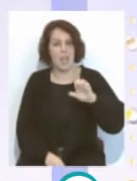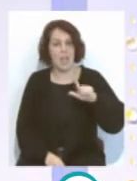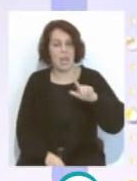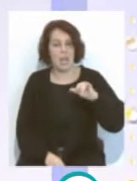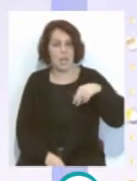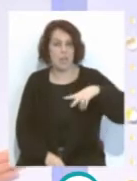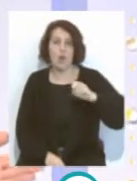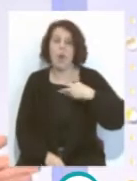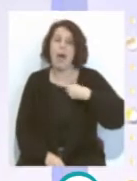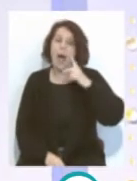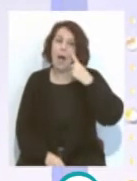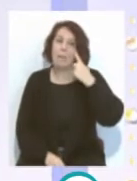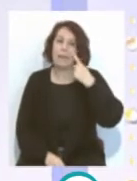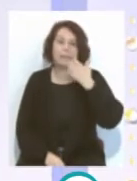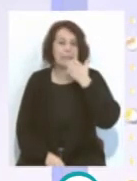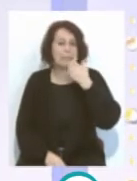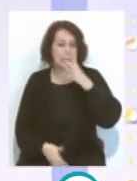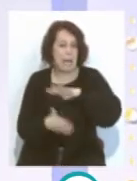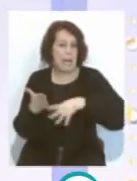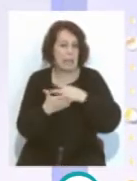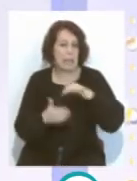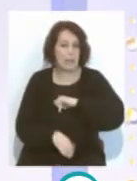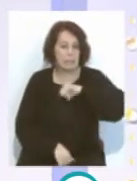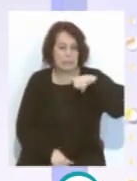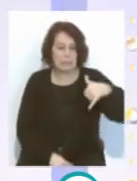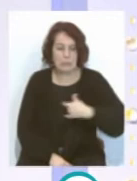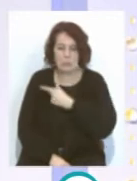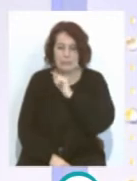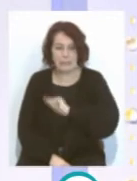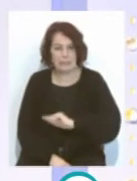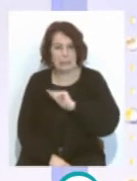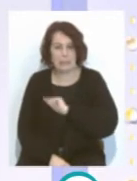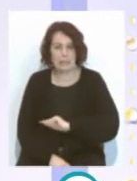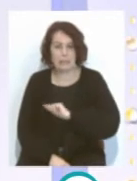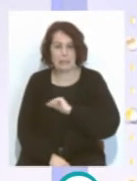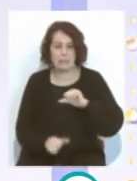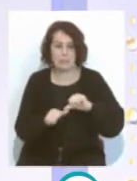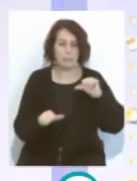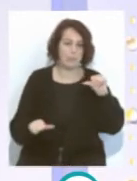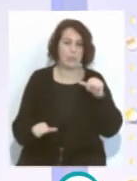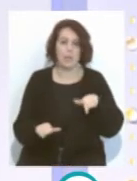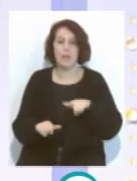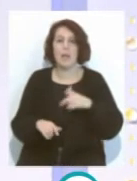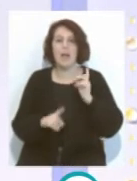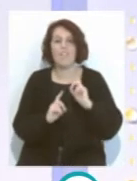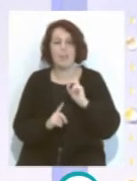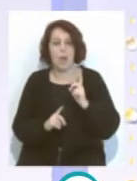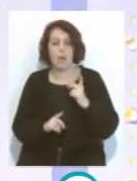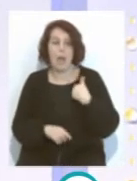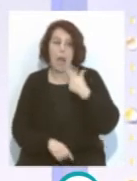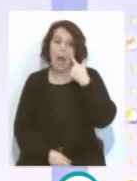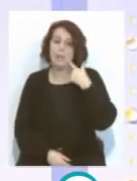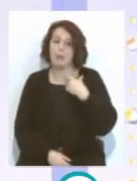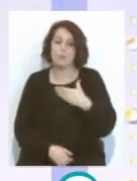acusa también un poco el cansancio de todo el calendario que lleva acometiendo el conjunto bilbaíno, y el próximo